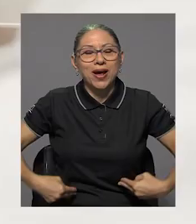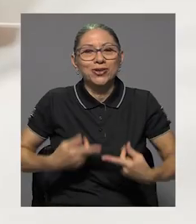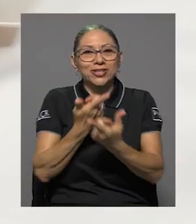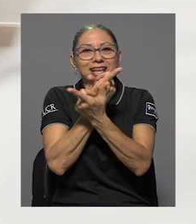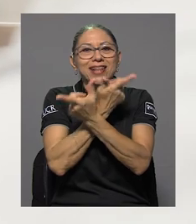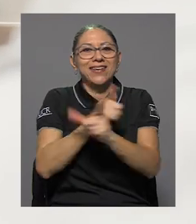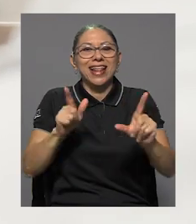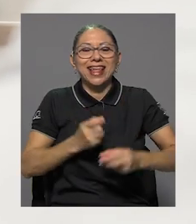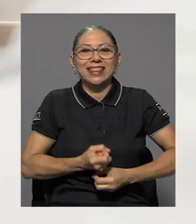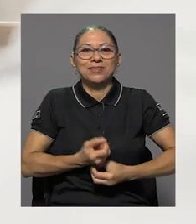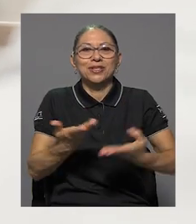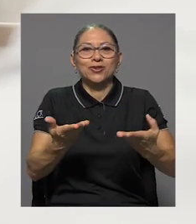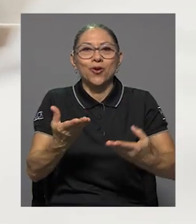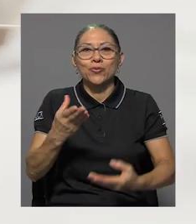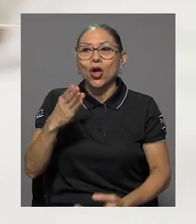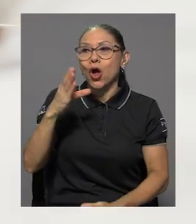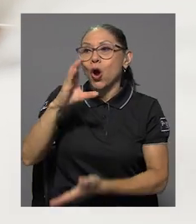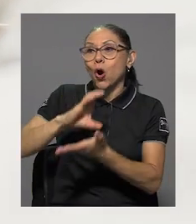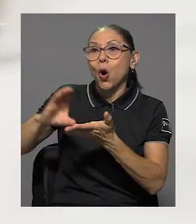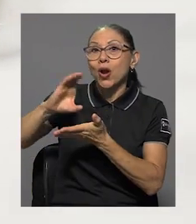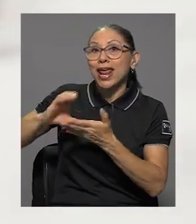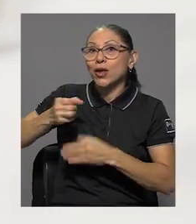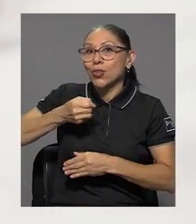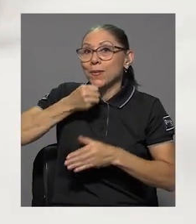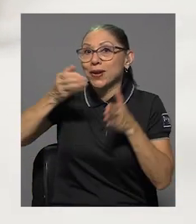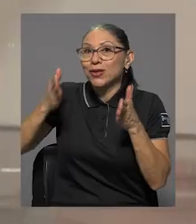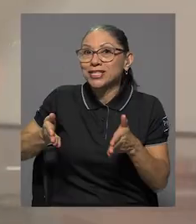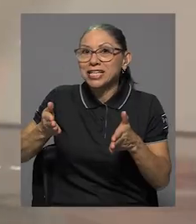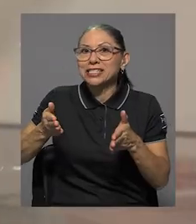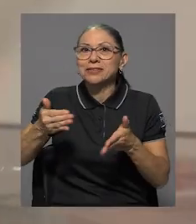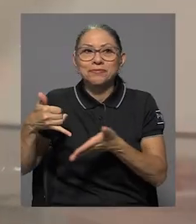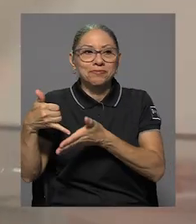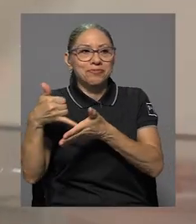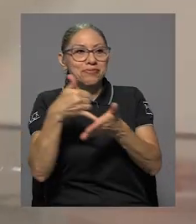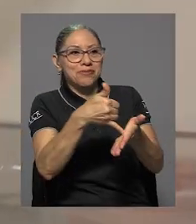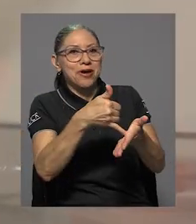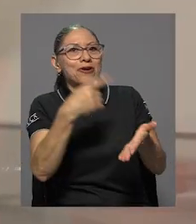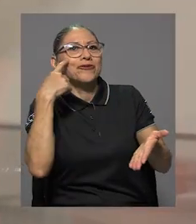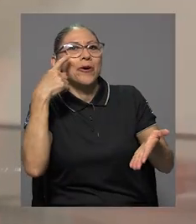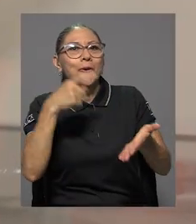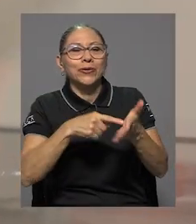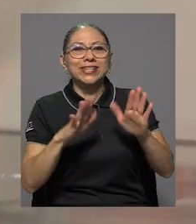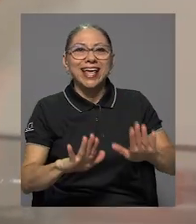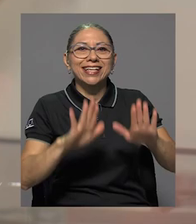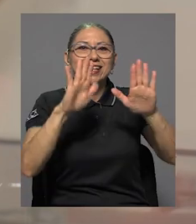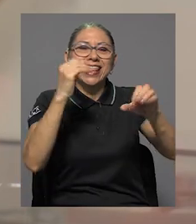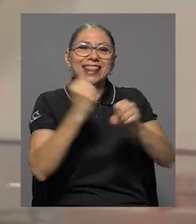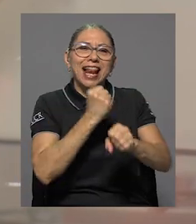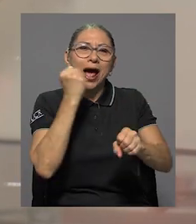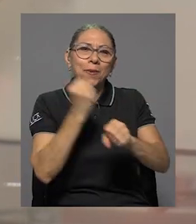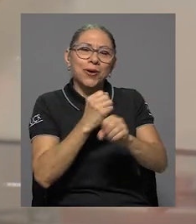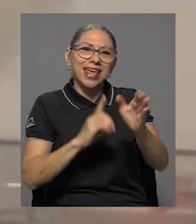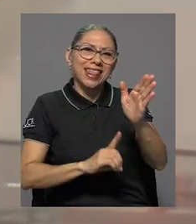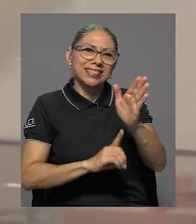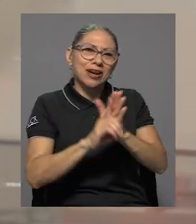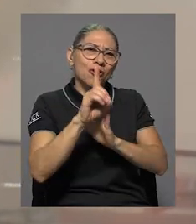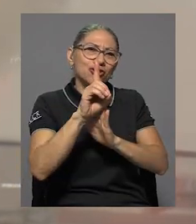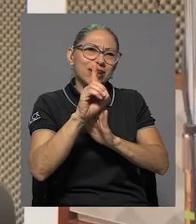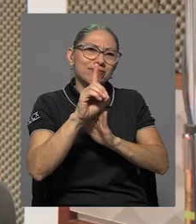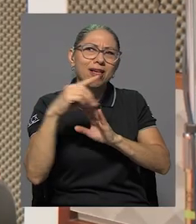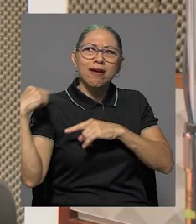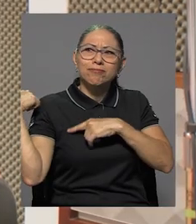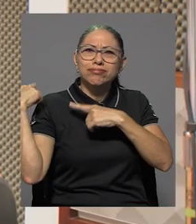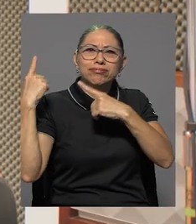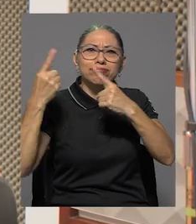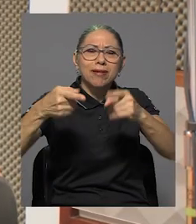El COLPER reconoce en esta designación la excelente labor que desarrollan y que han demostrado a lo largo